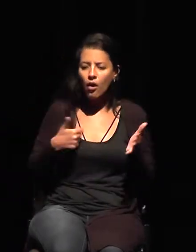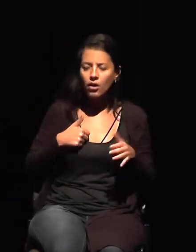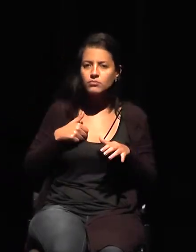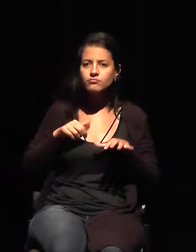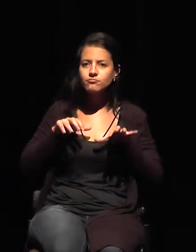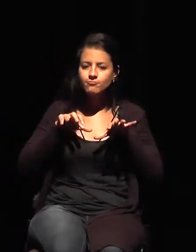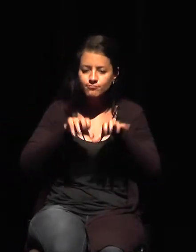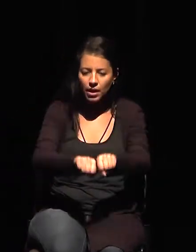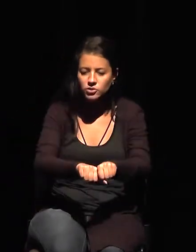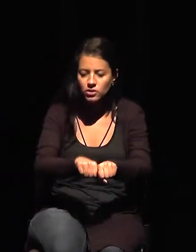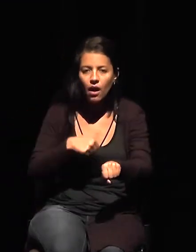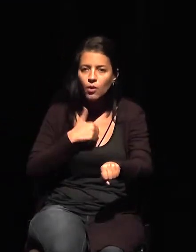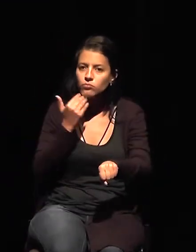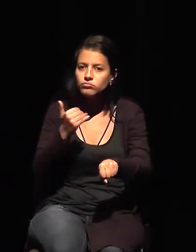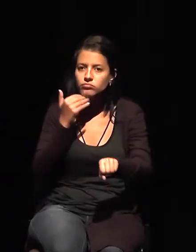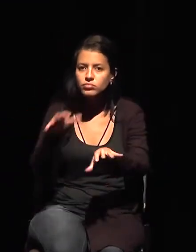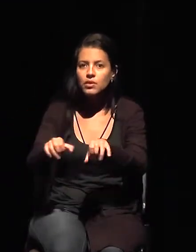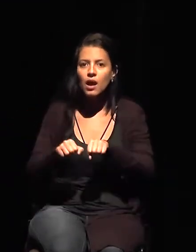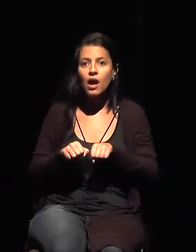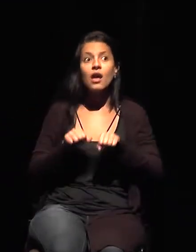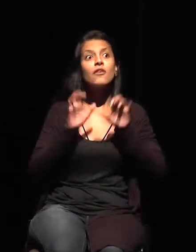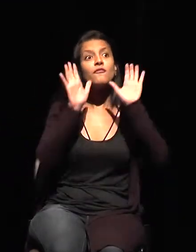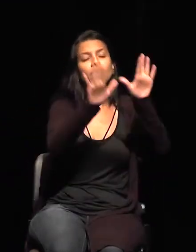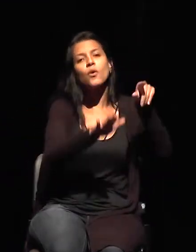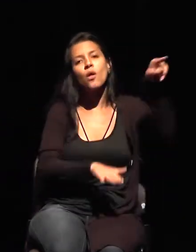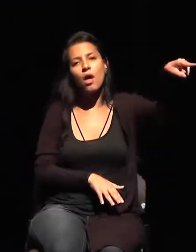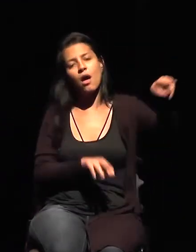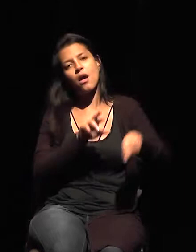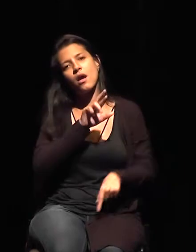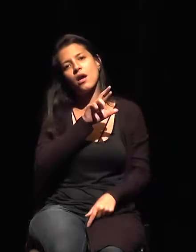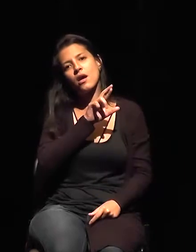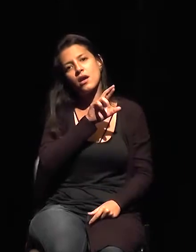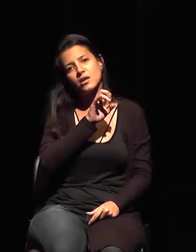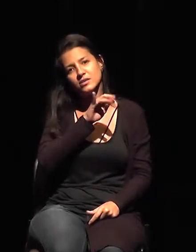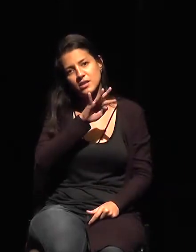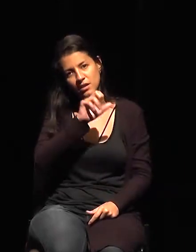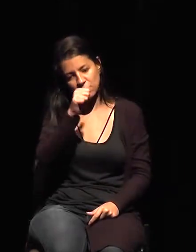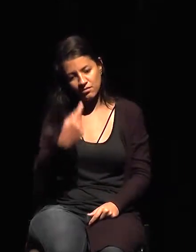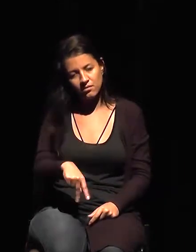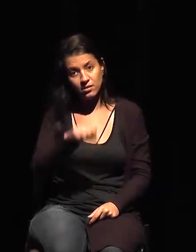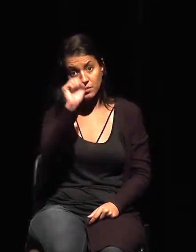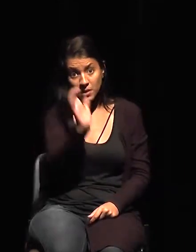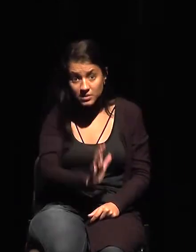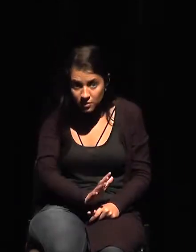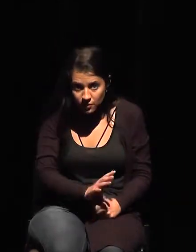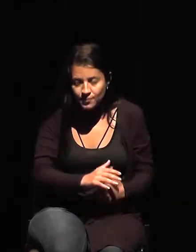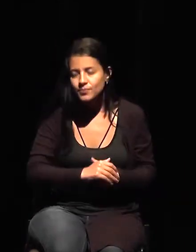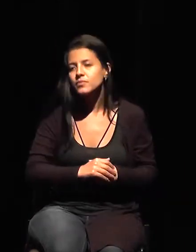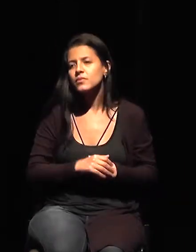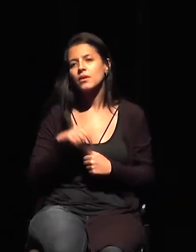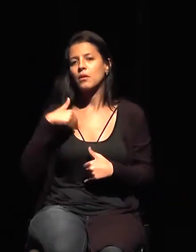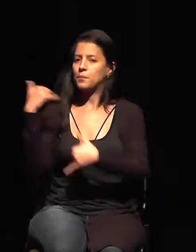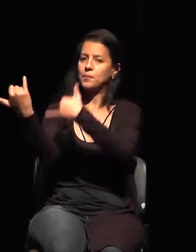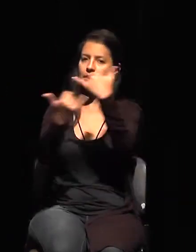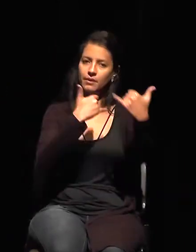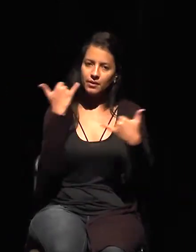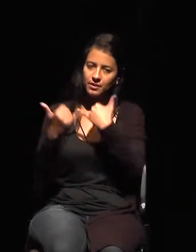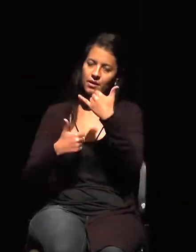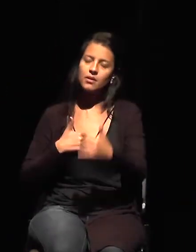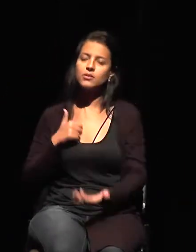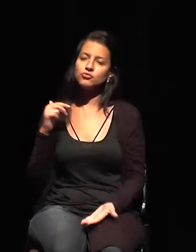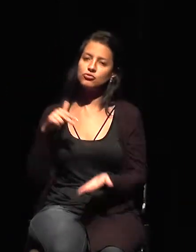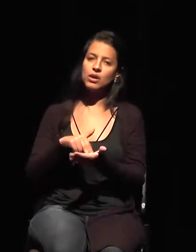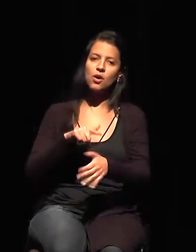en el almacén de la policía en este país. Y siempre digo, bueno, llegué a las nueve de la mañana y me